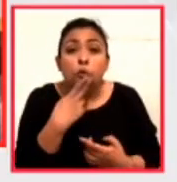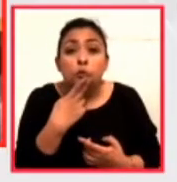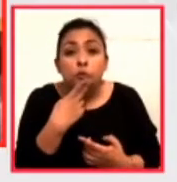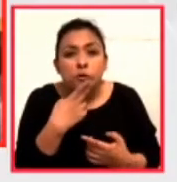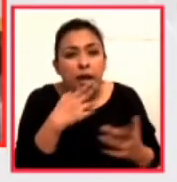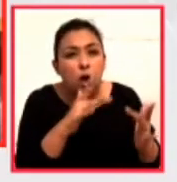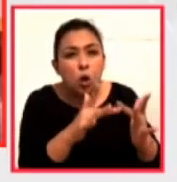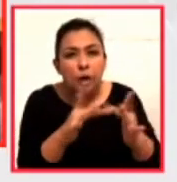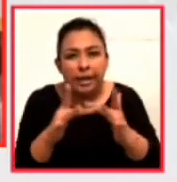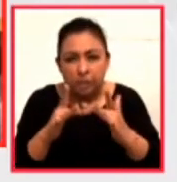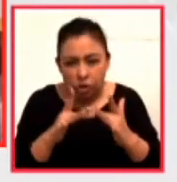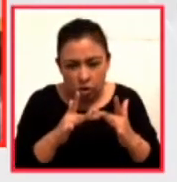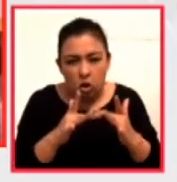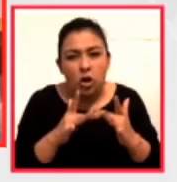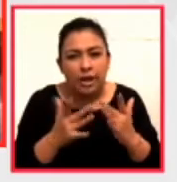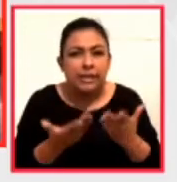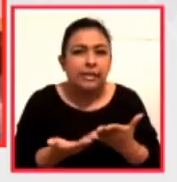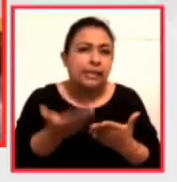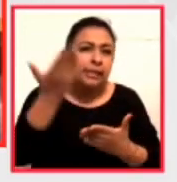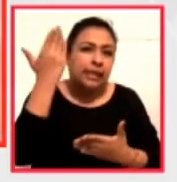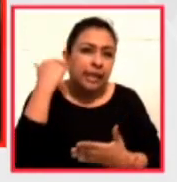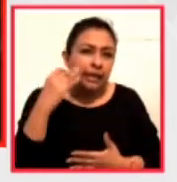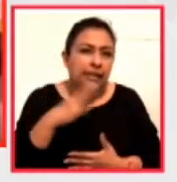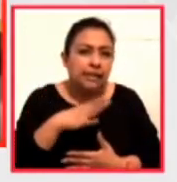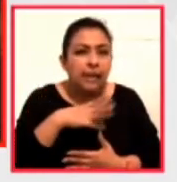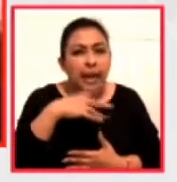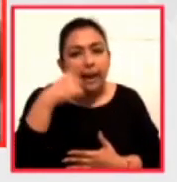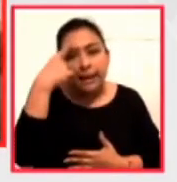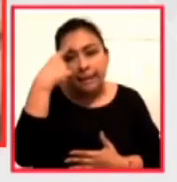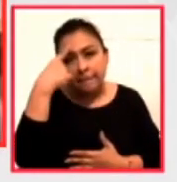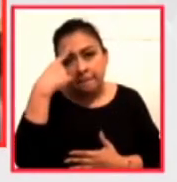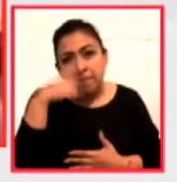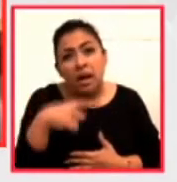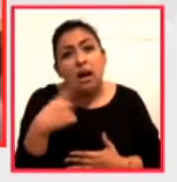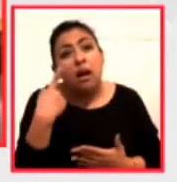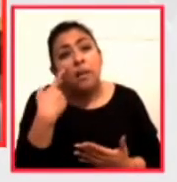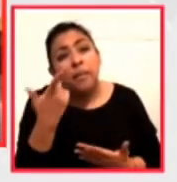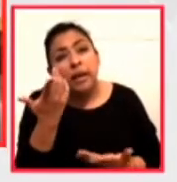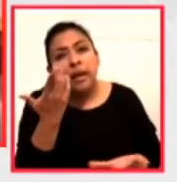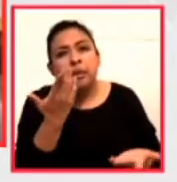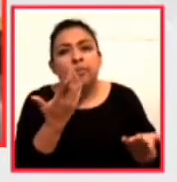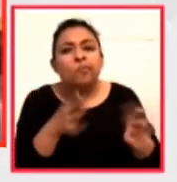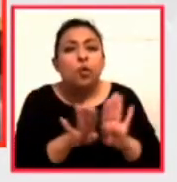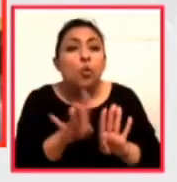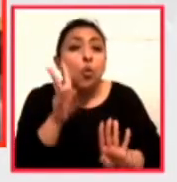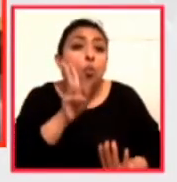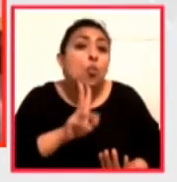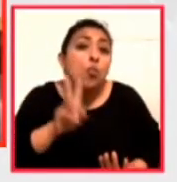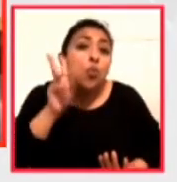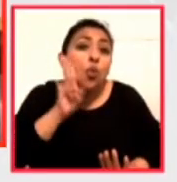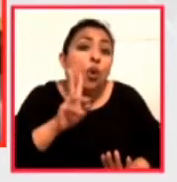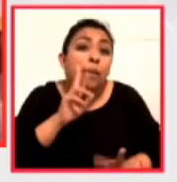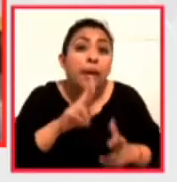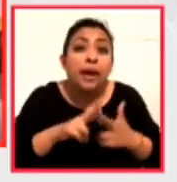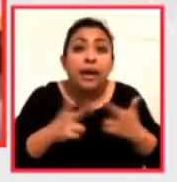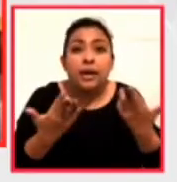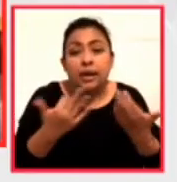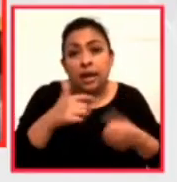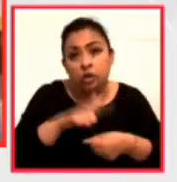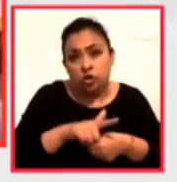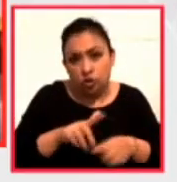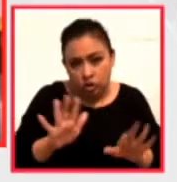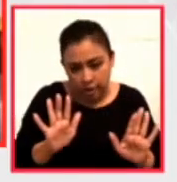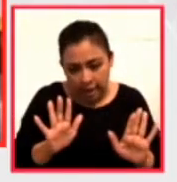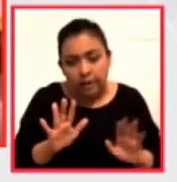conexiones que teníamos para ensayar con ellas la relación social. Por